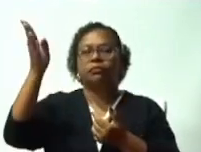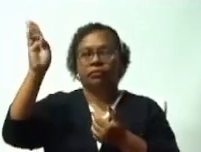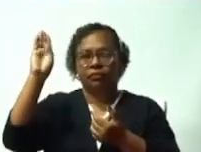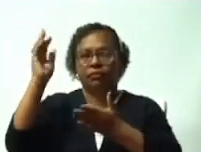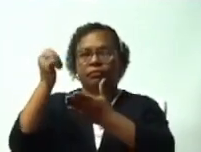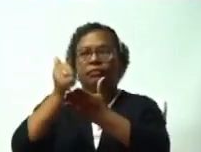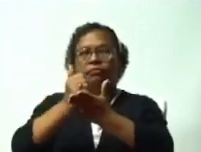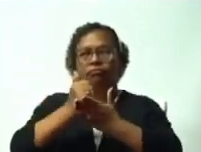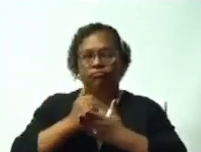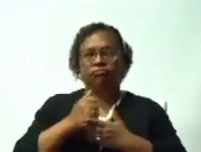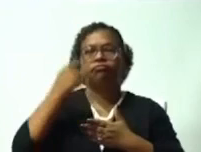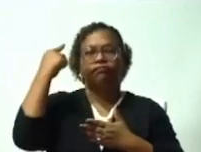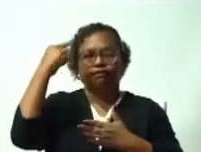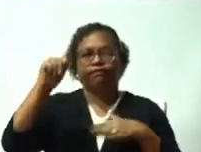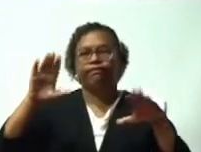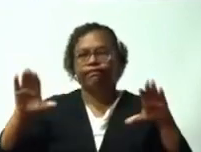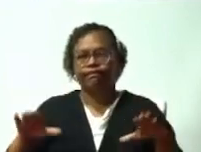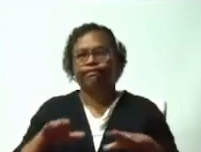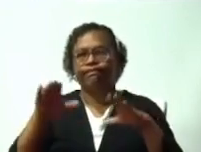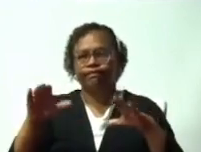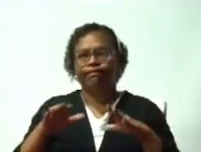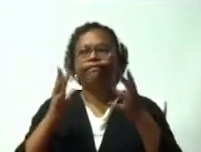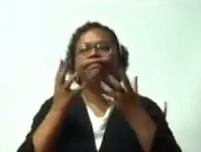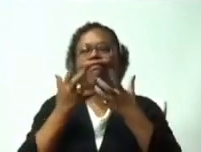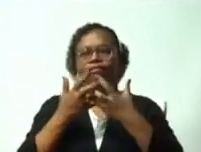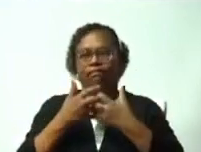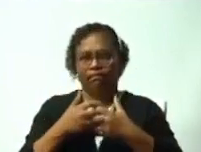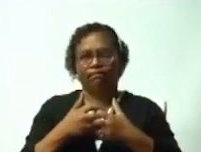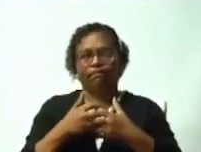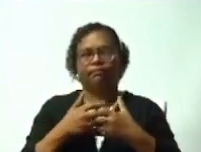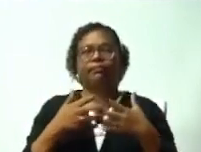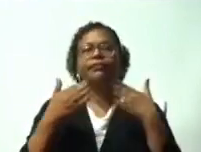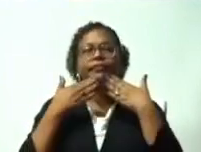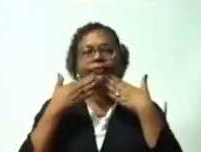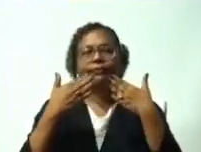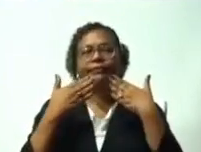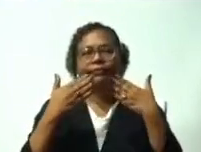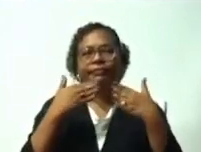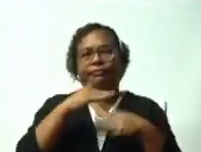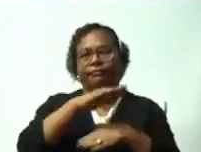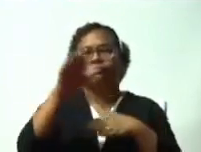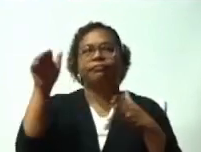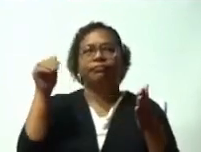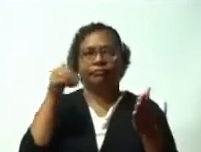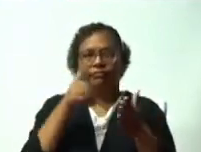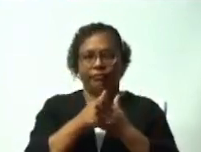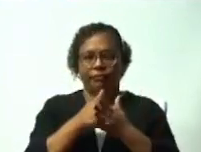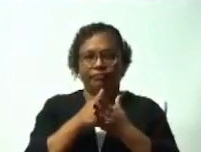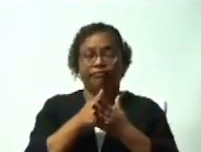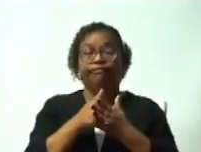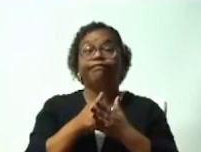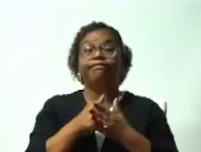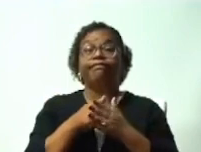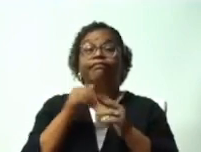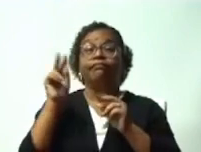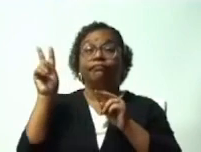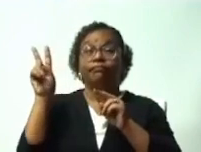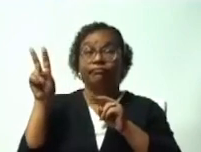y no defraudar a este Bofeta de Directivo. Muchas gracias a todos y espero desde acá